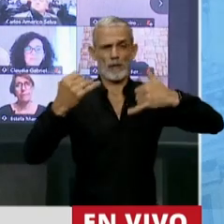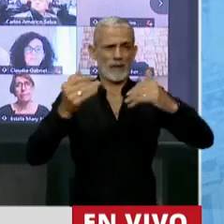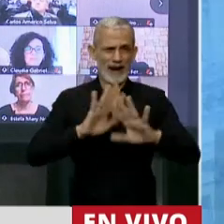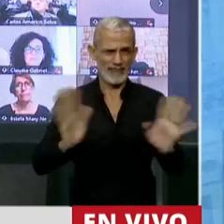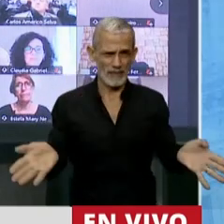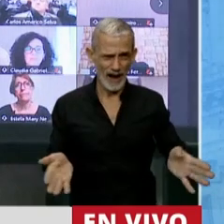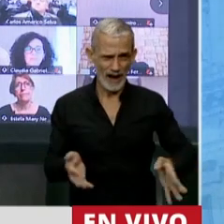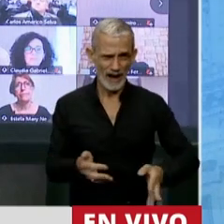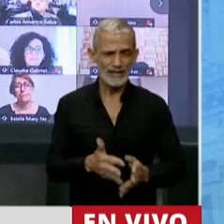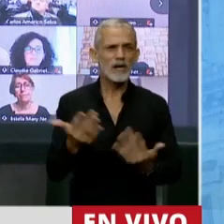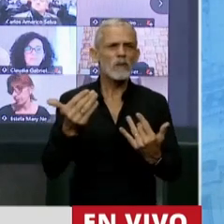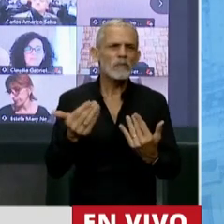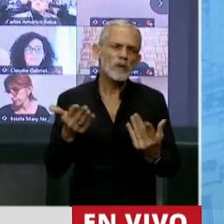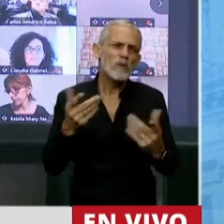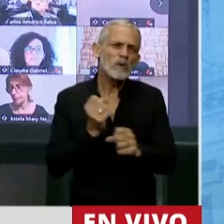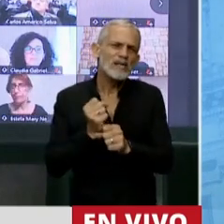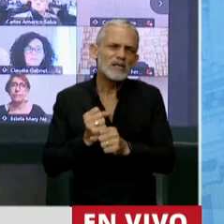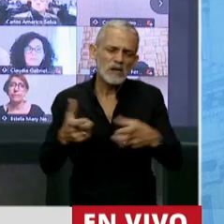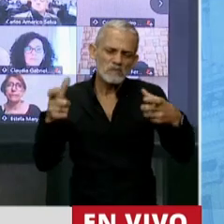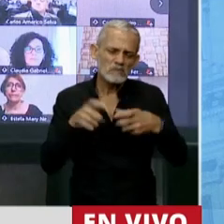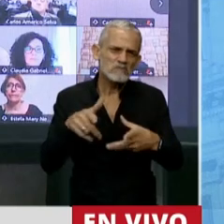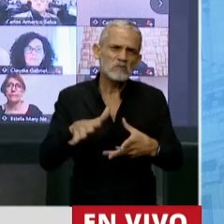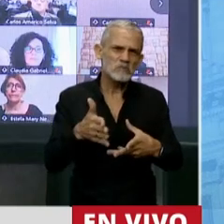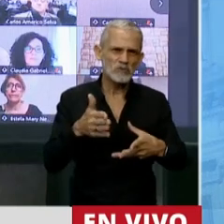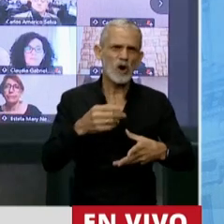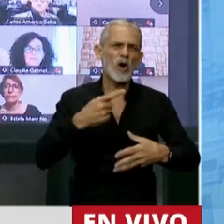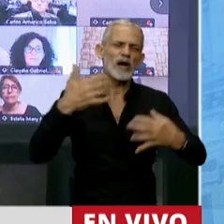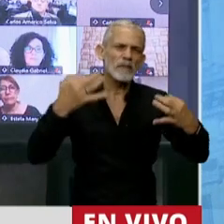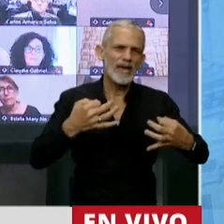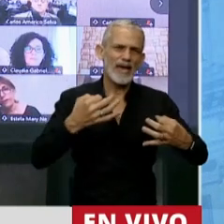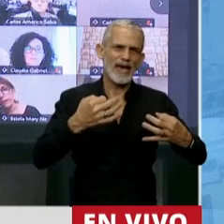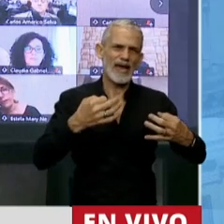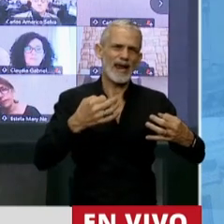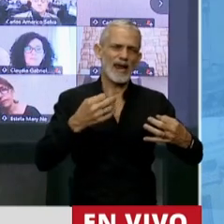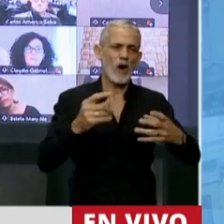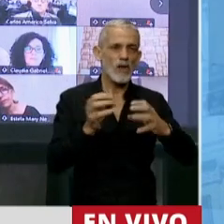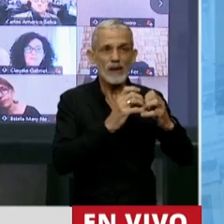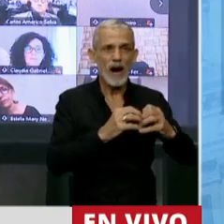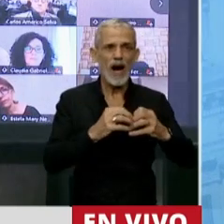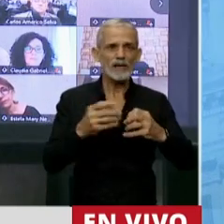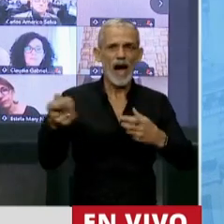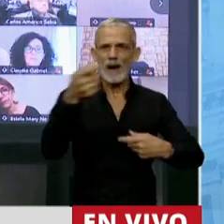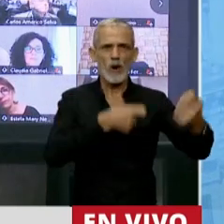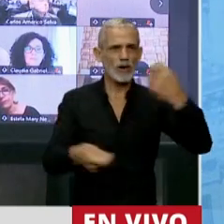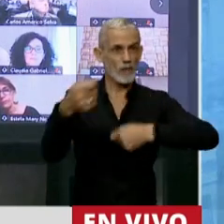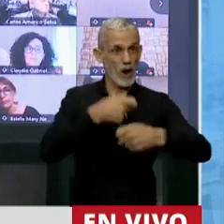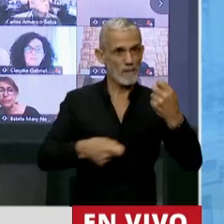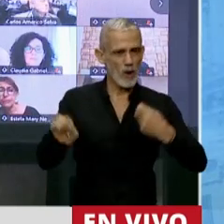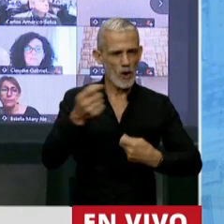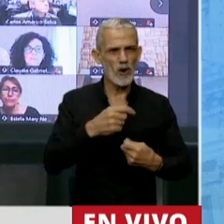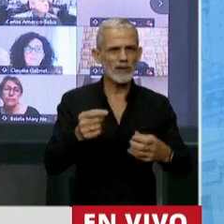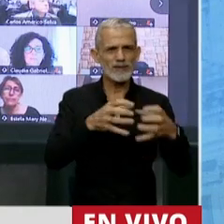Podríamos haberlo trabajado muchísimo más serio, con debates y aportes de todos los bloques